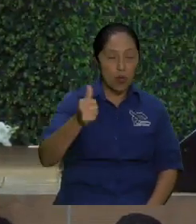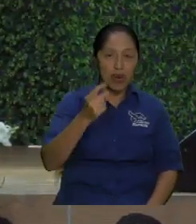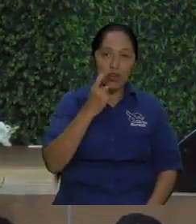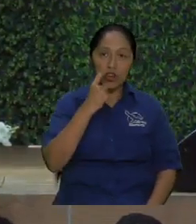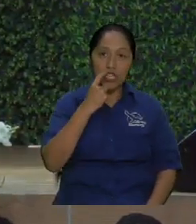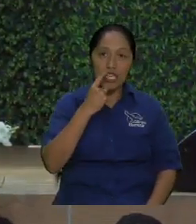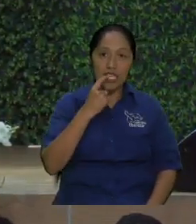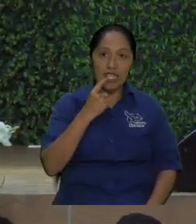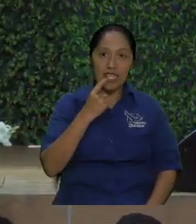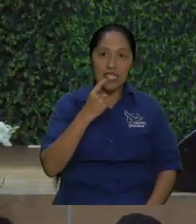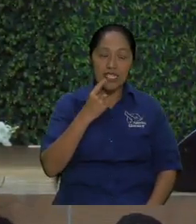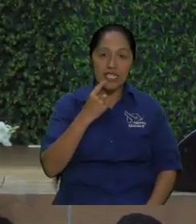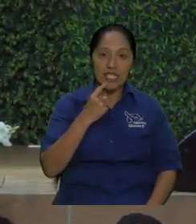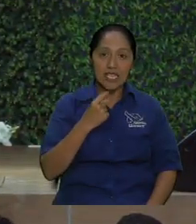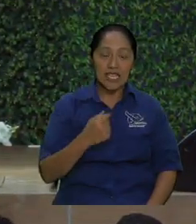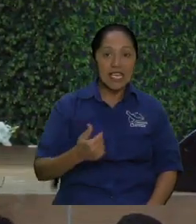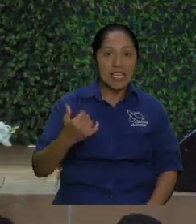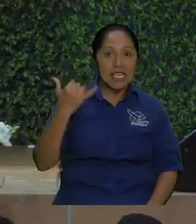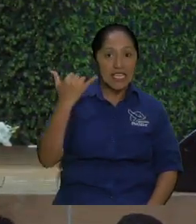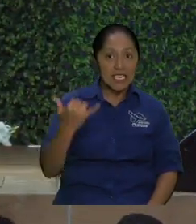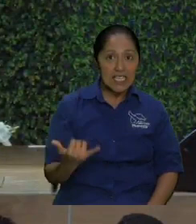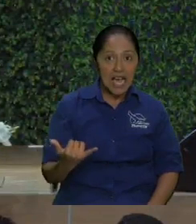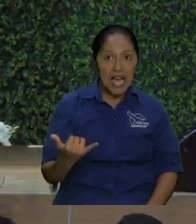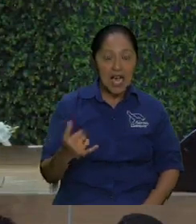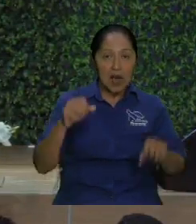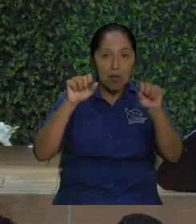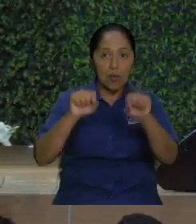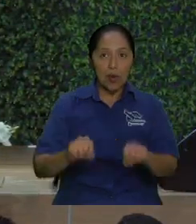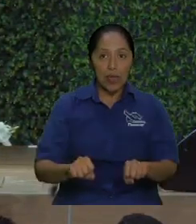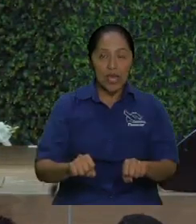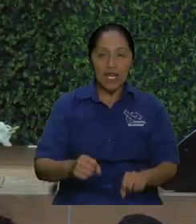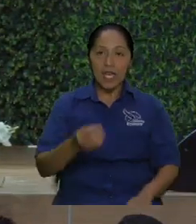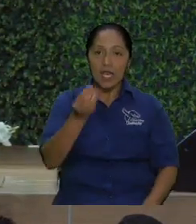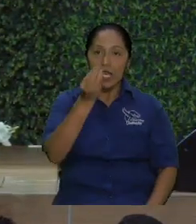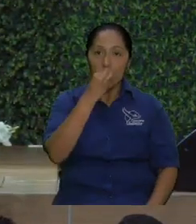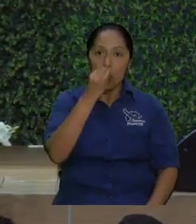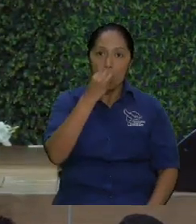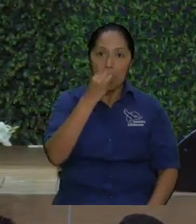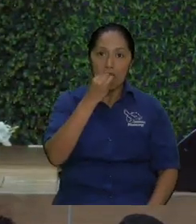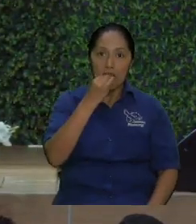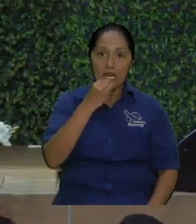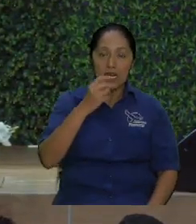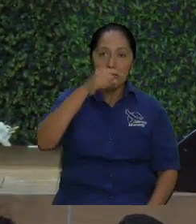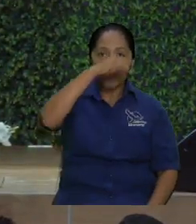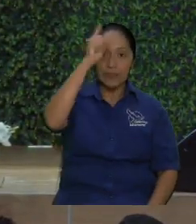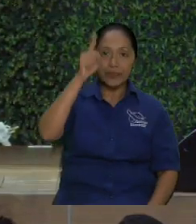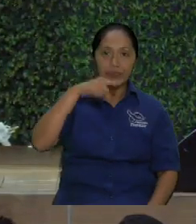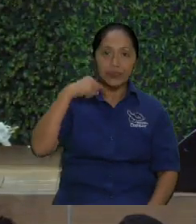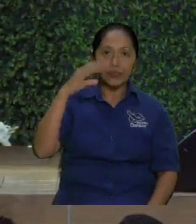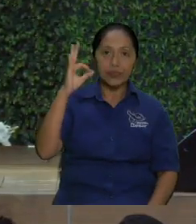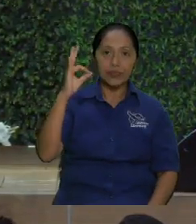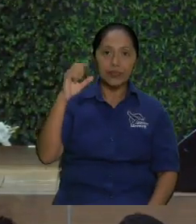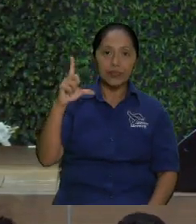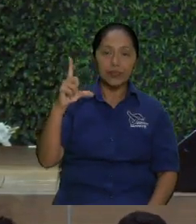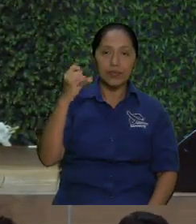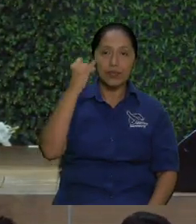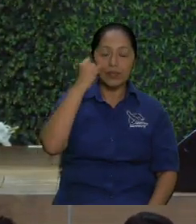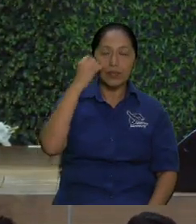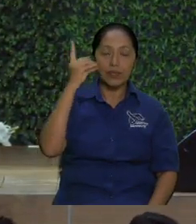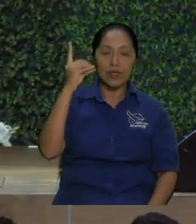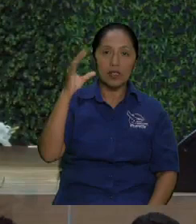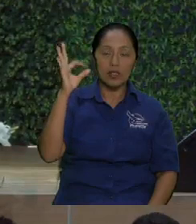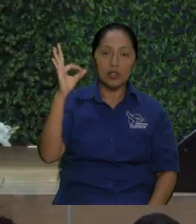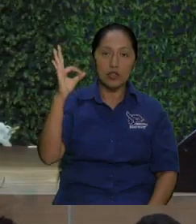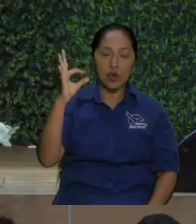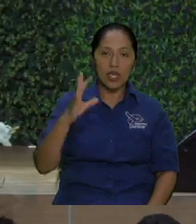entonces lo primero sería la leche que hay mucho que hablar pero de veras me quedan cinco minutitos entonces voy a saltar para poder llegar a unas cosas que